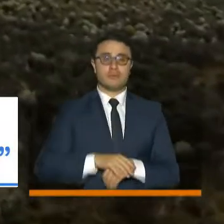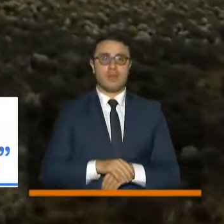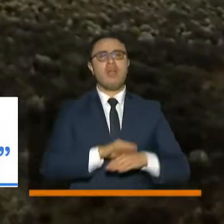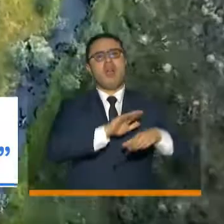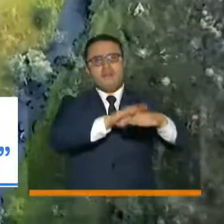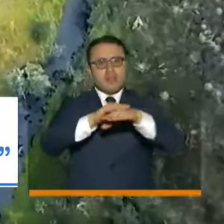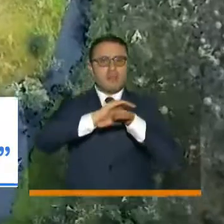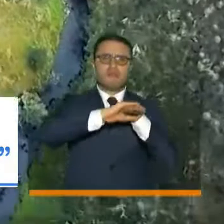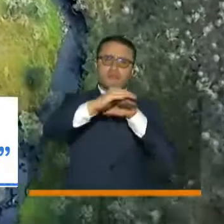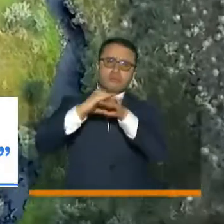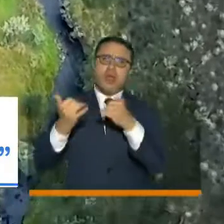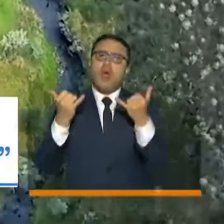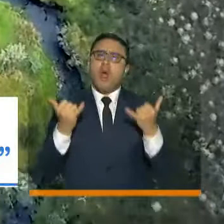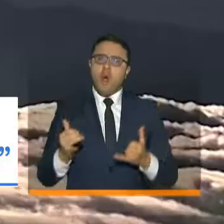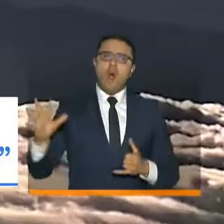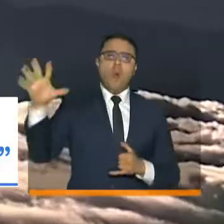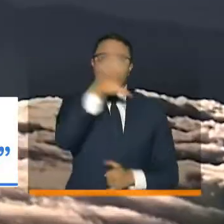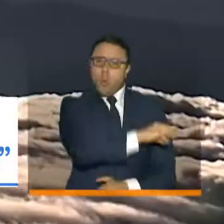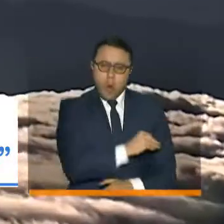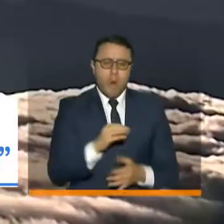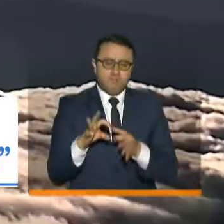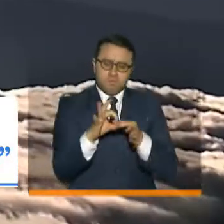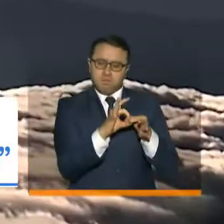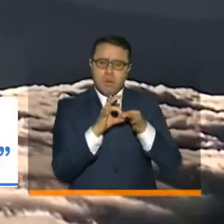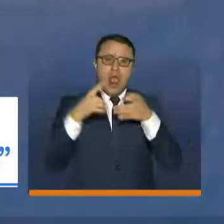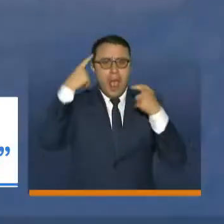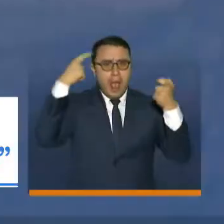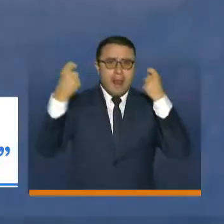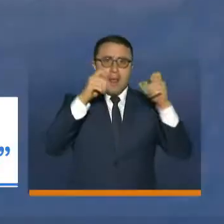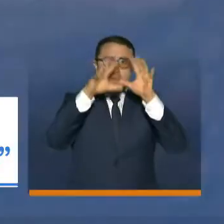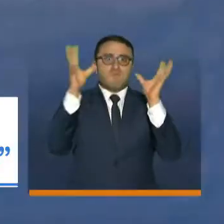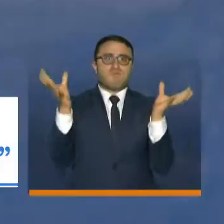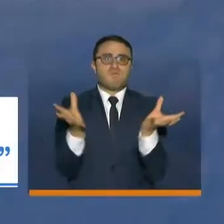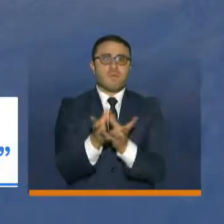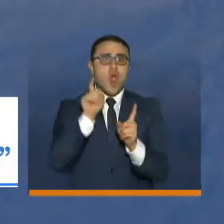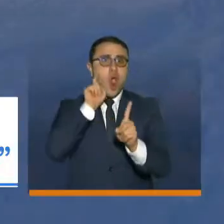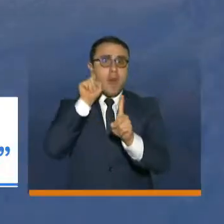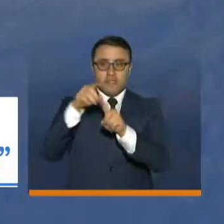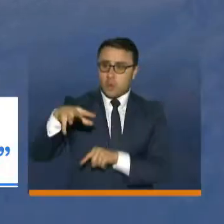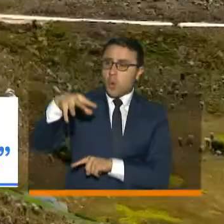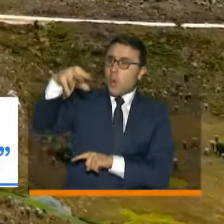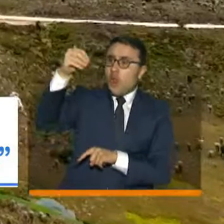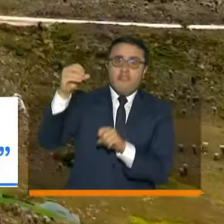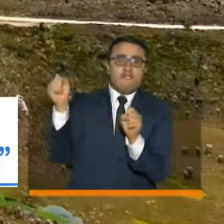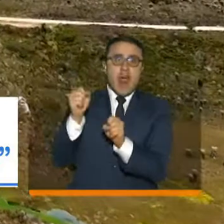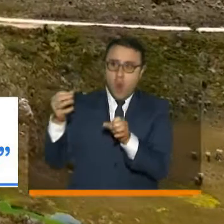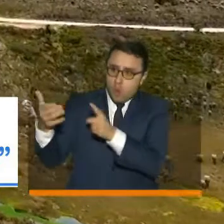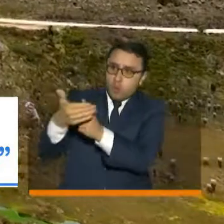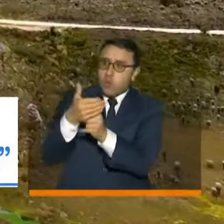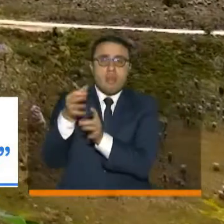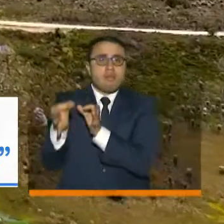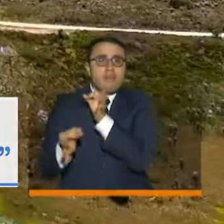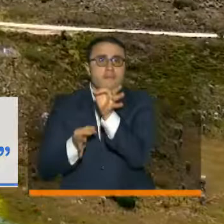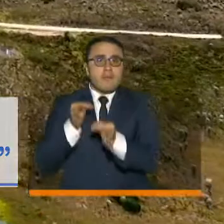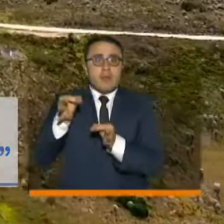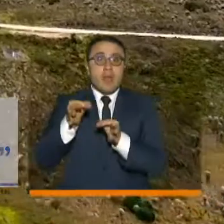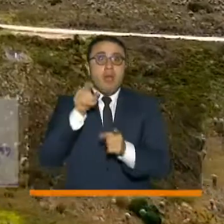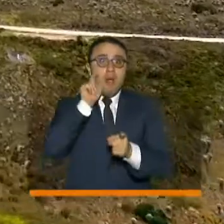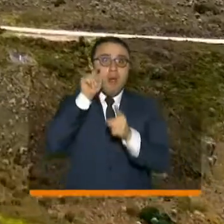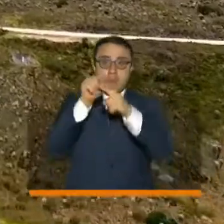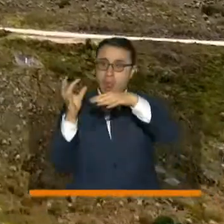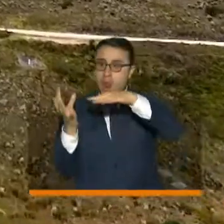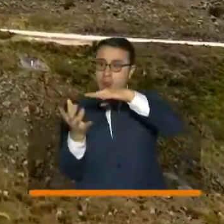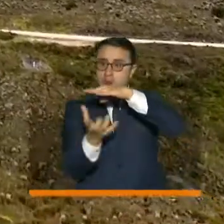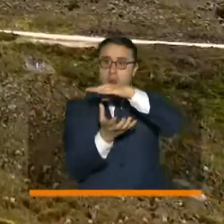creación de una estrategia global para la defensa de los páramos con la que garanticemos la supervivencia de estos